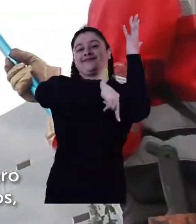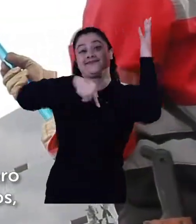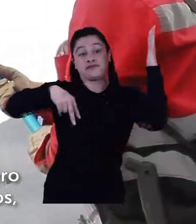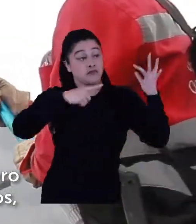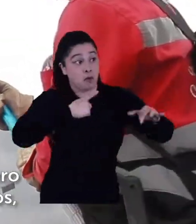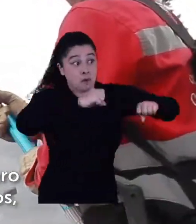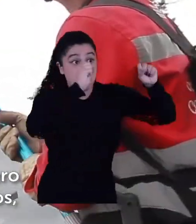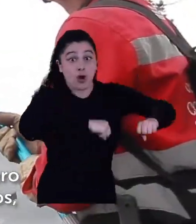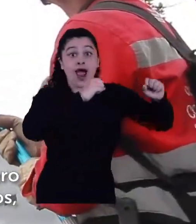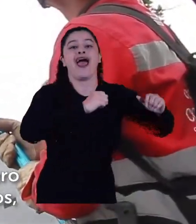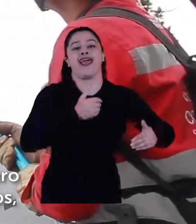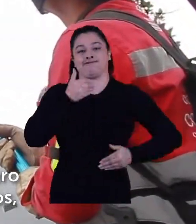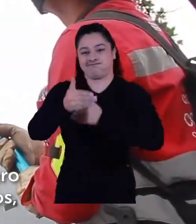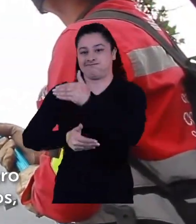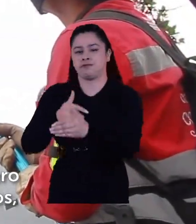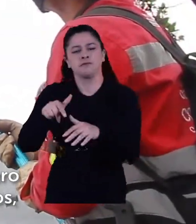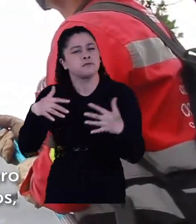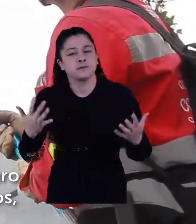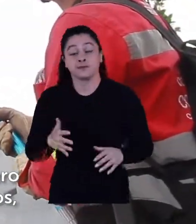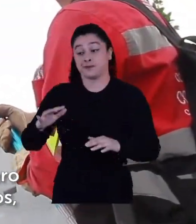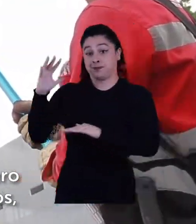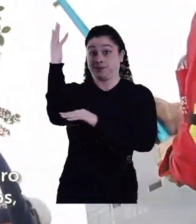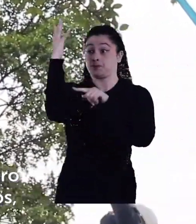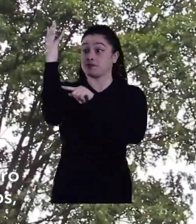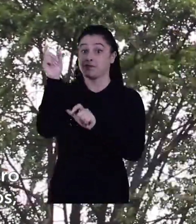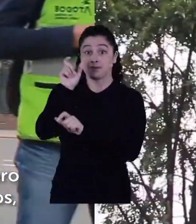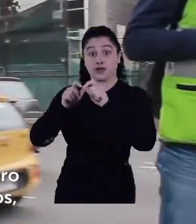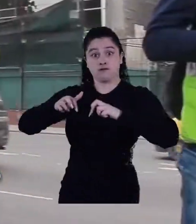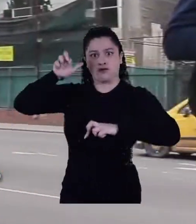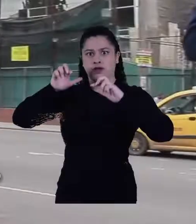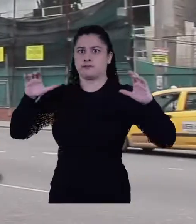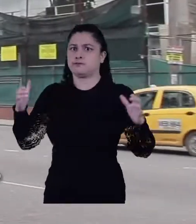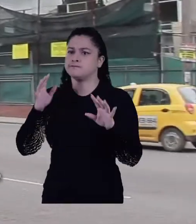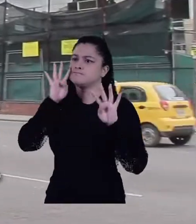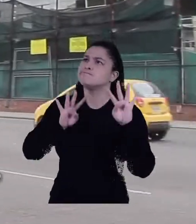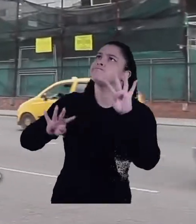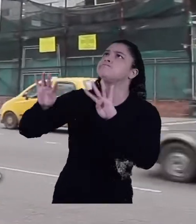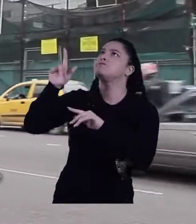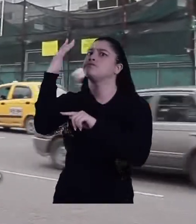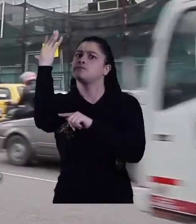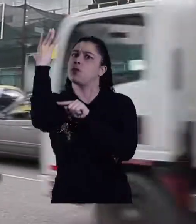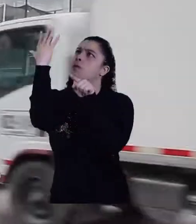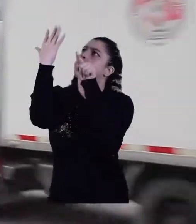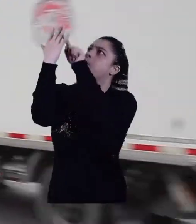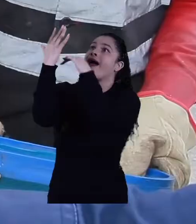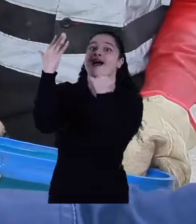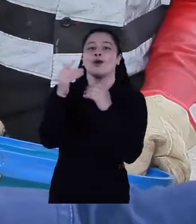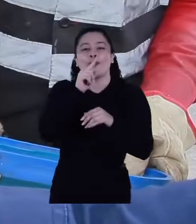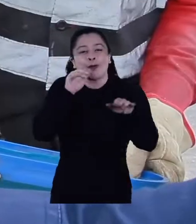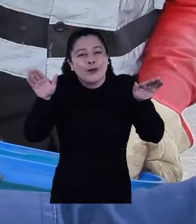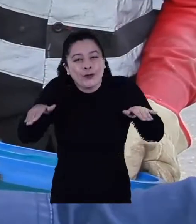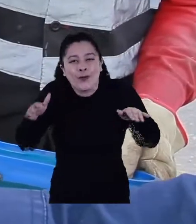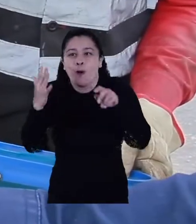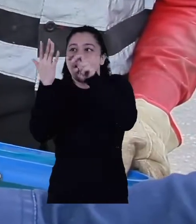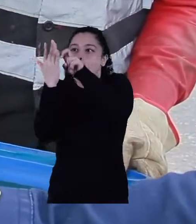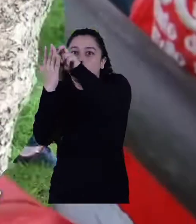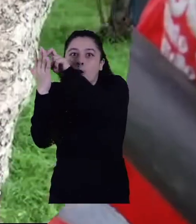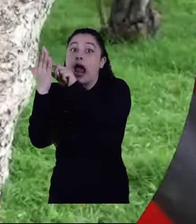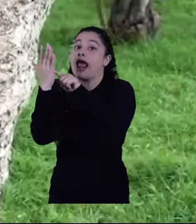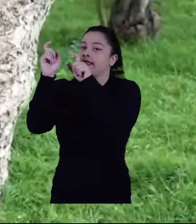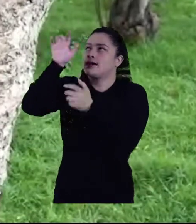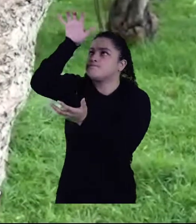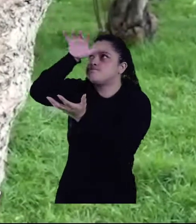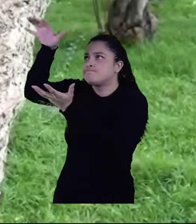expertos verifican primero que el árbol no tenga nidos ni polluelos para realizar el respectivo protocolo de manejo de avifauna